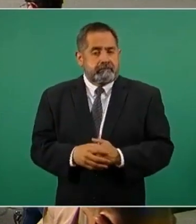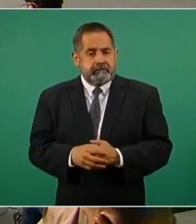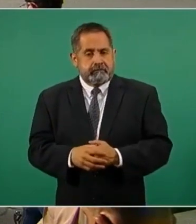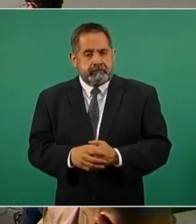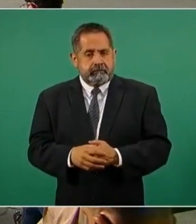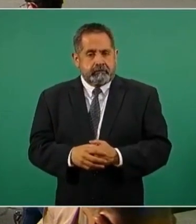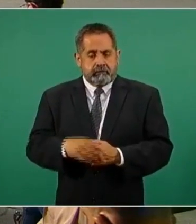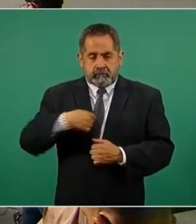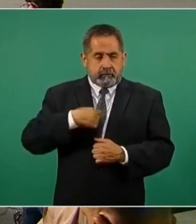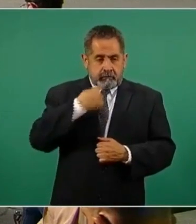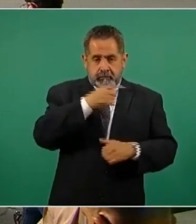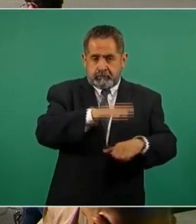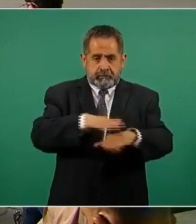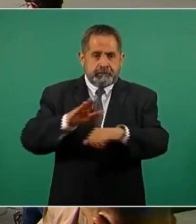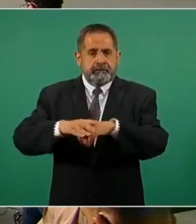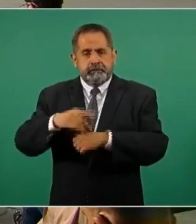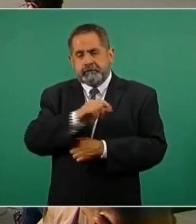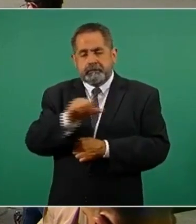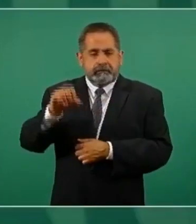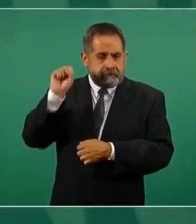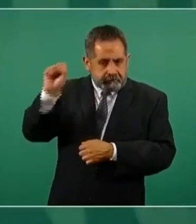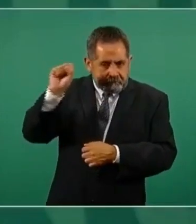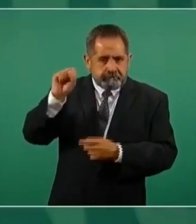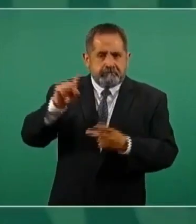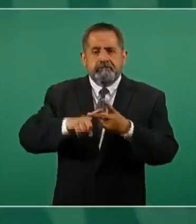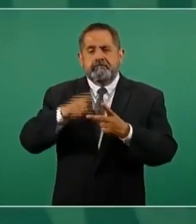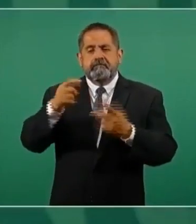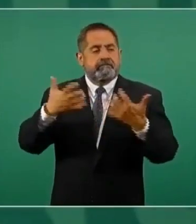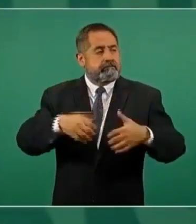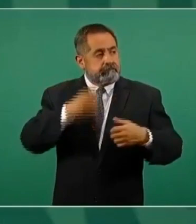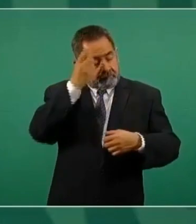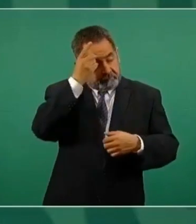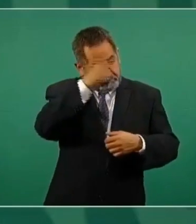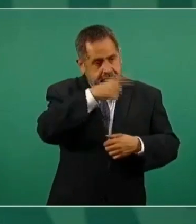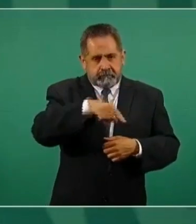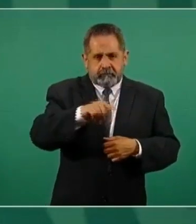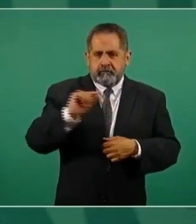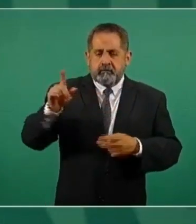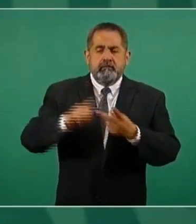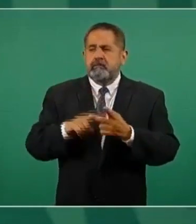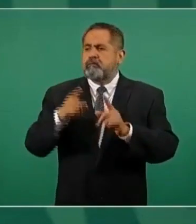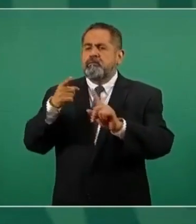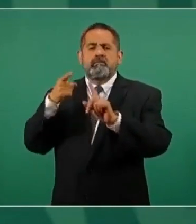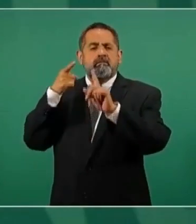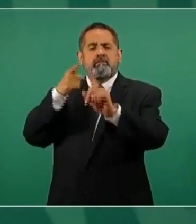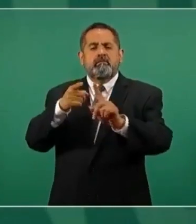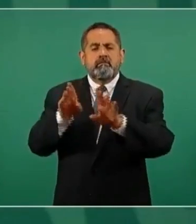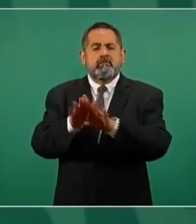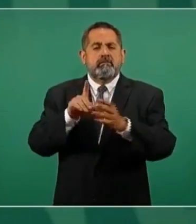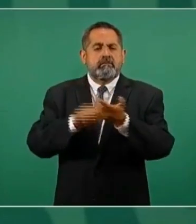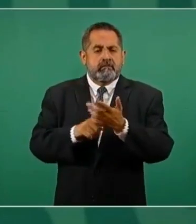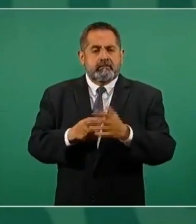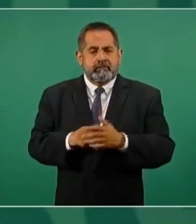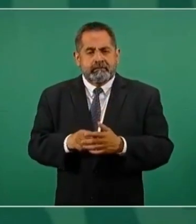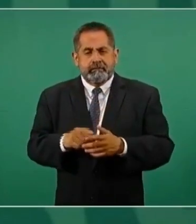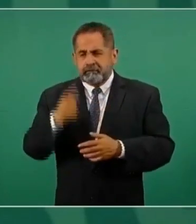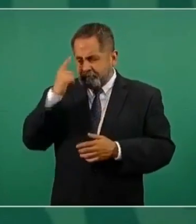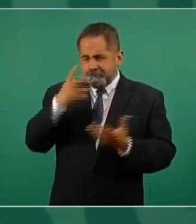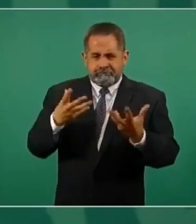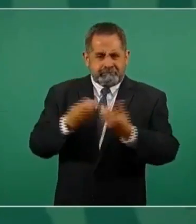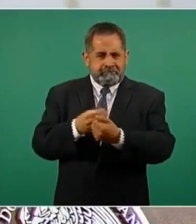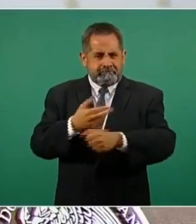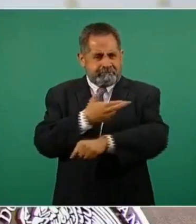sindicatos, le decía a los empresarios y a la autoridad que nuestro objetivo tiene que ser formalizar